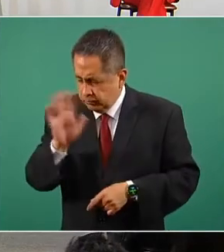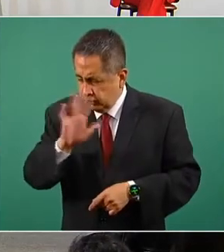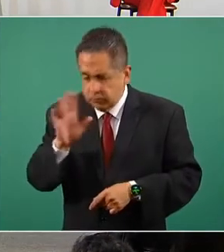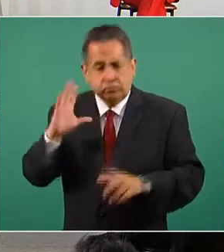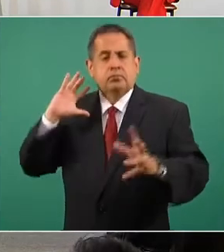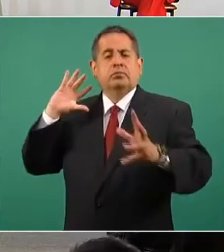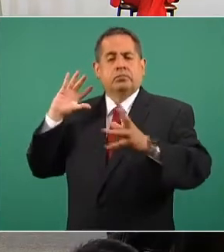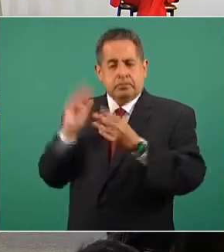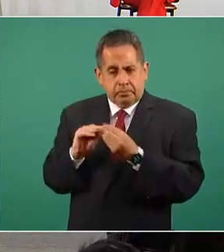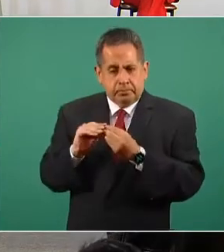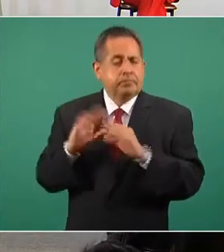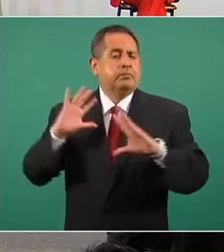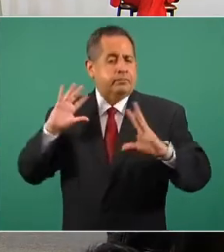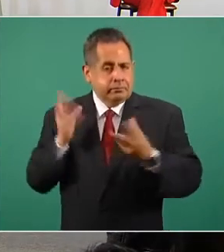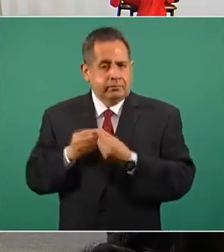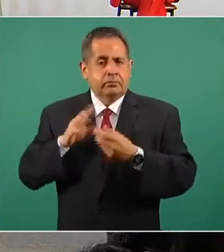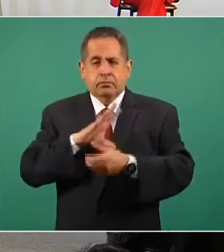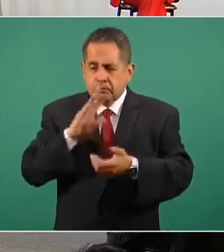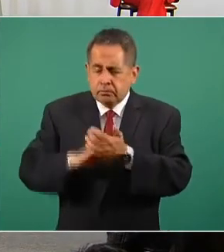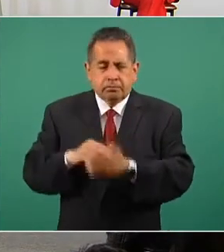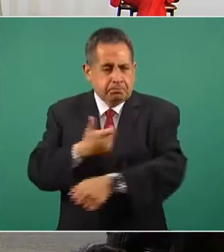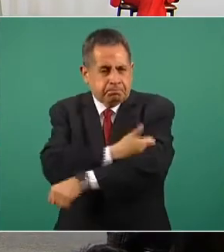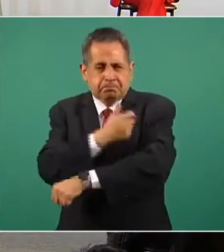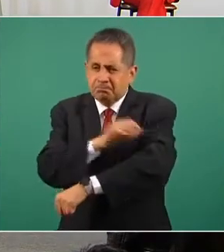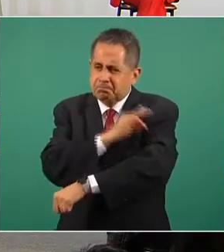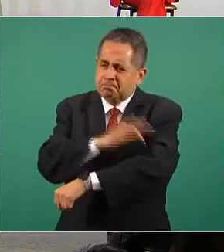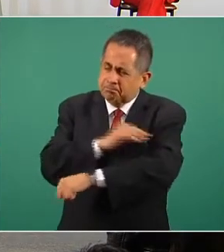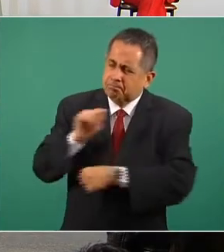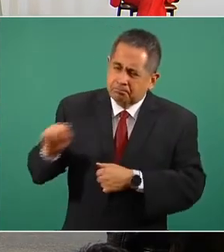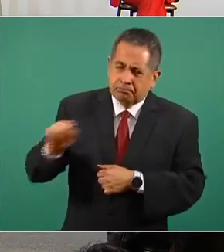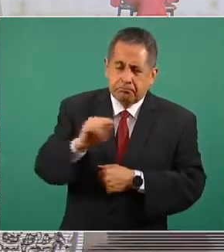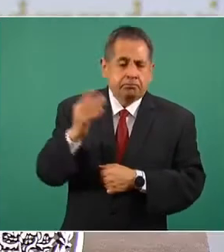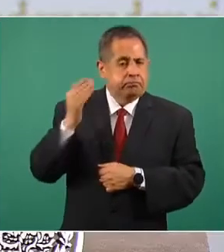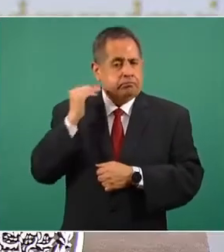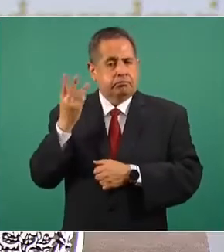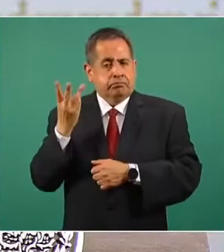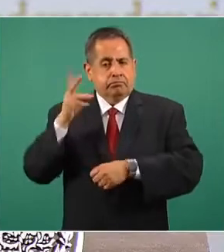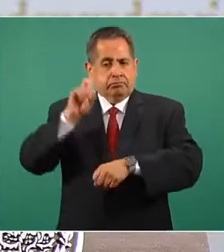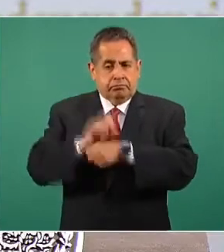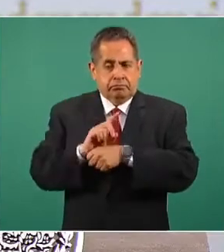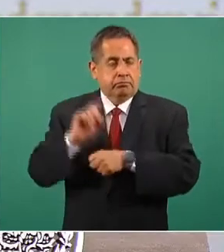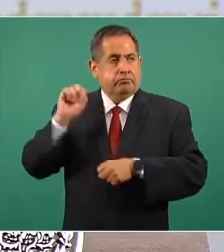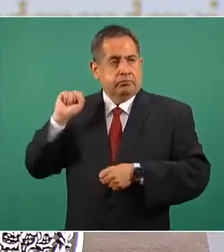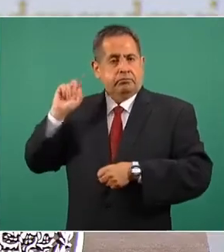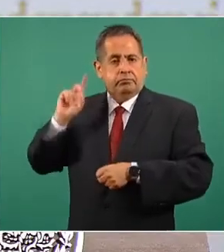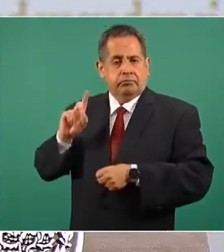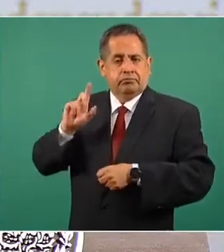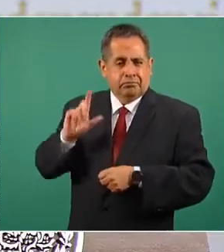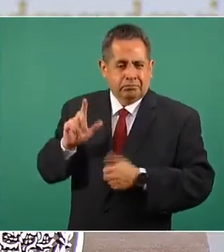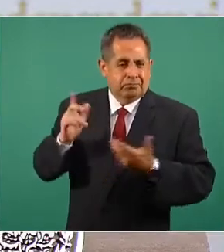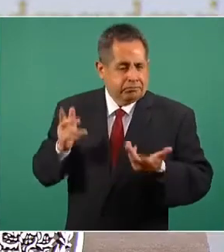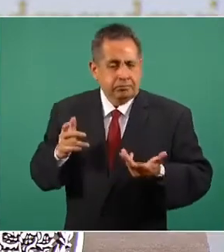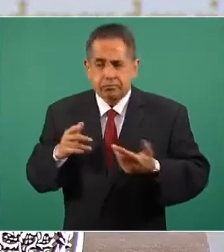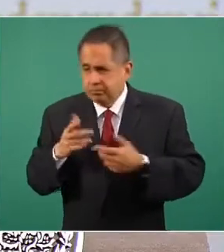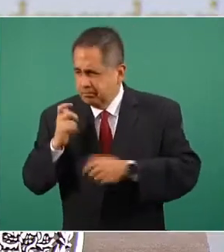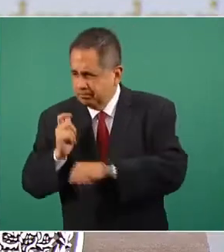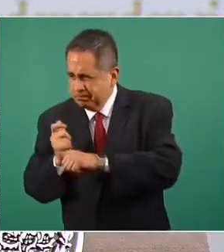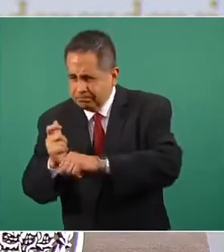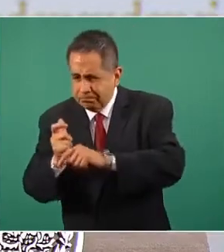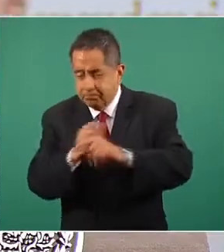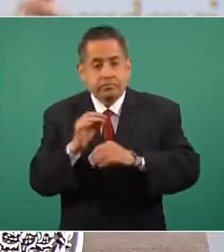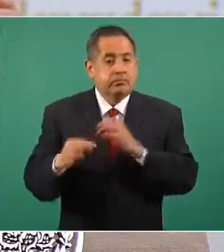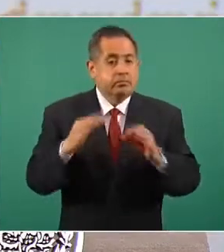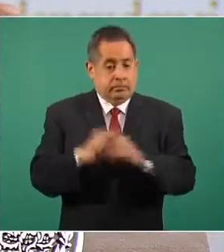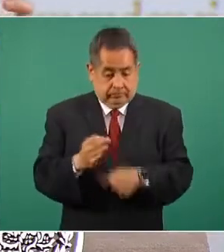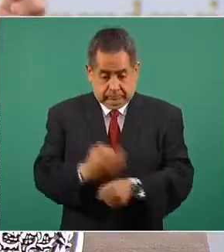acumulado. Esta vacunación empezó tres días antes. Y en ese sentido, señalar